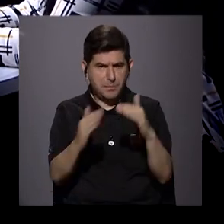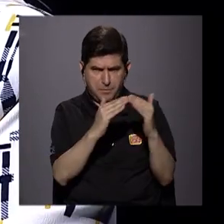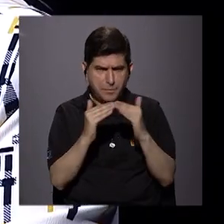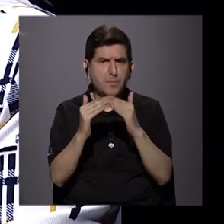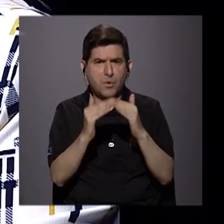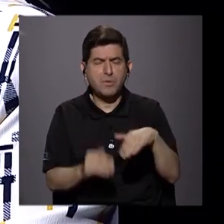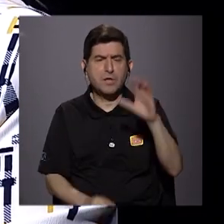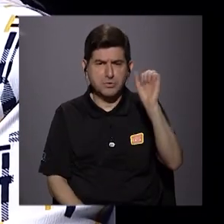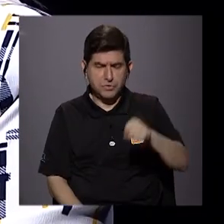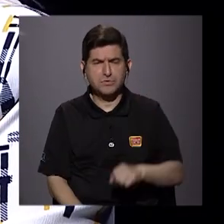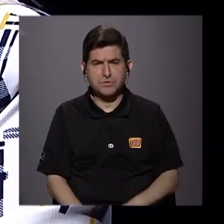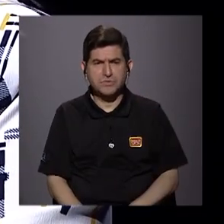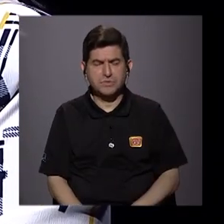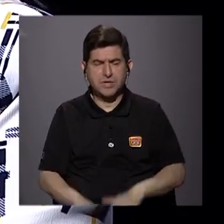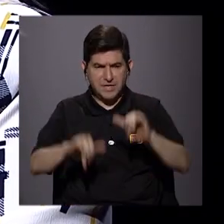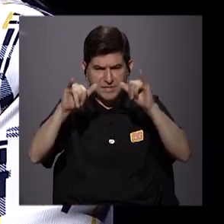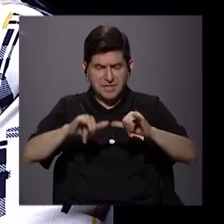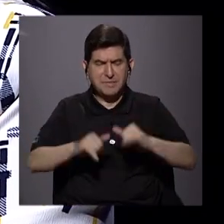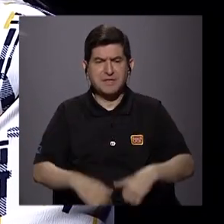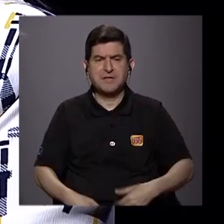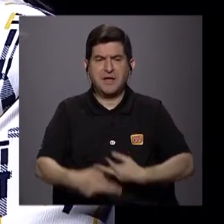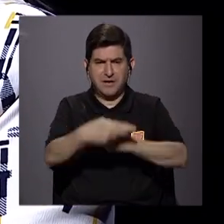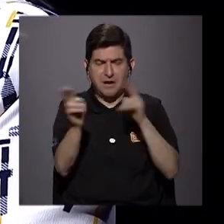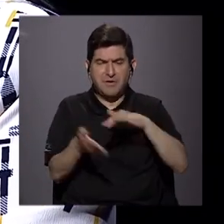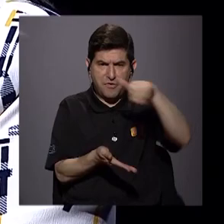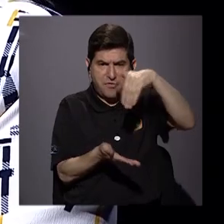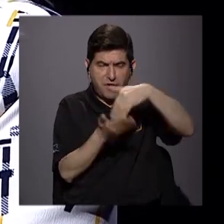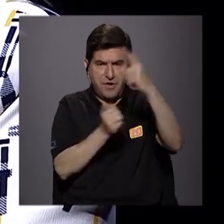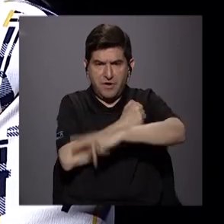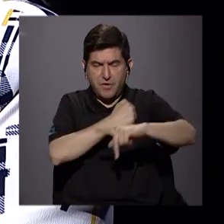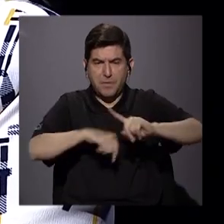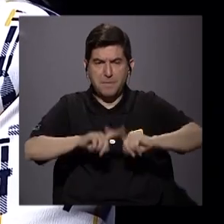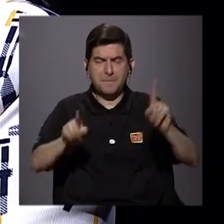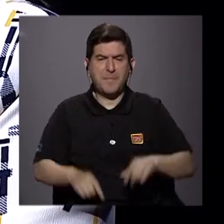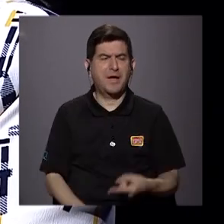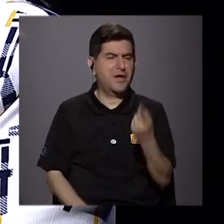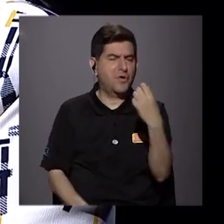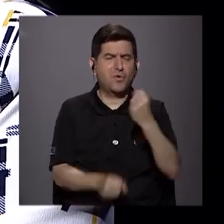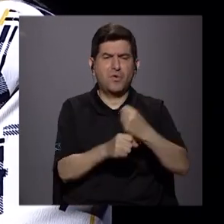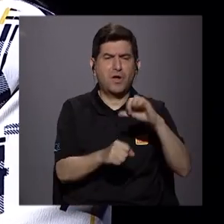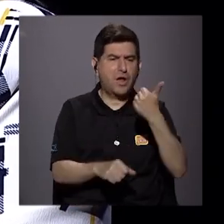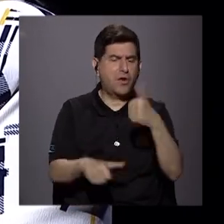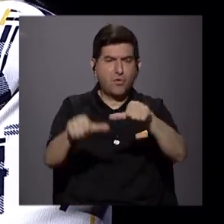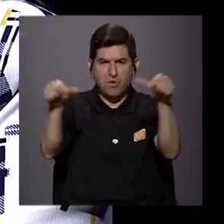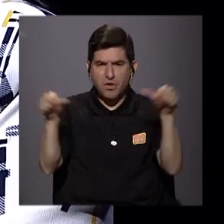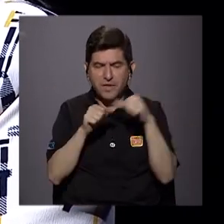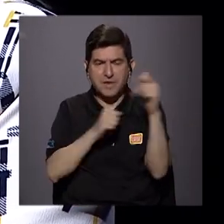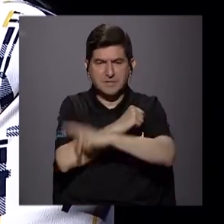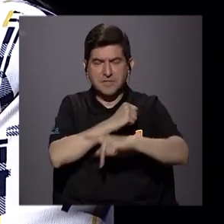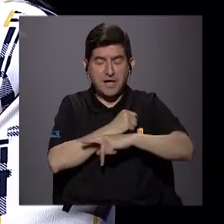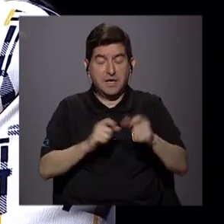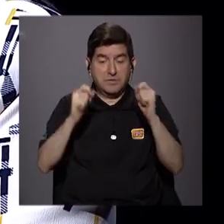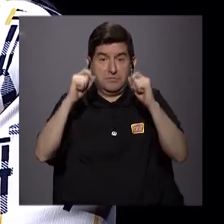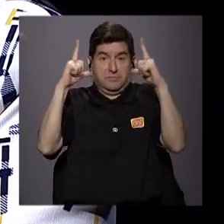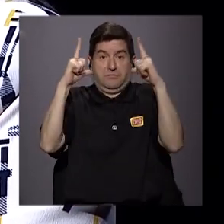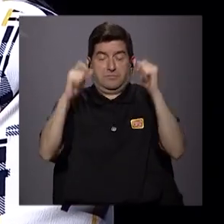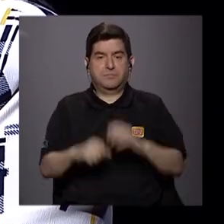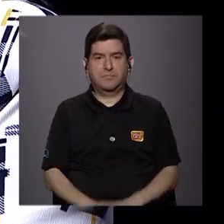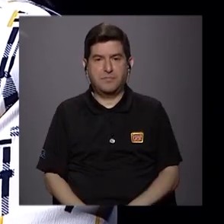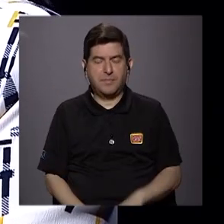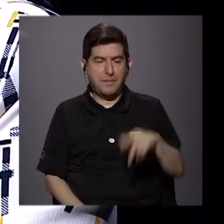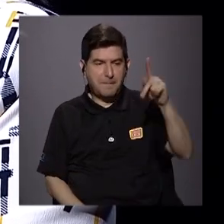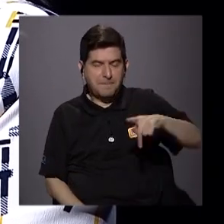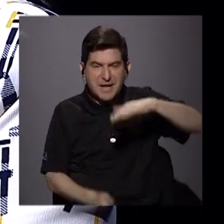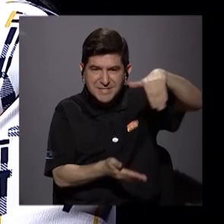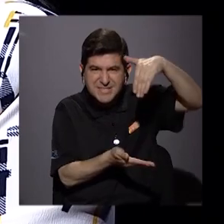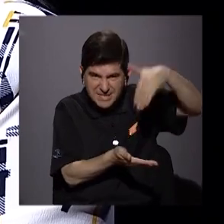es cierto, en cantidad se concentra en la región central del país, el desempleo en otras regiones del país es sorprendente, ¿verdad? Incluso en región